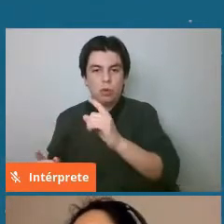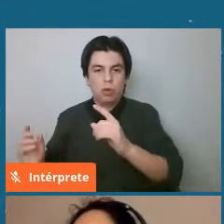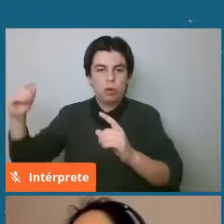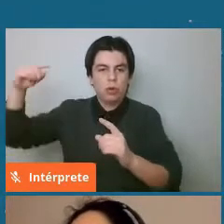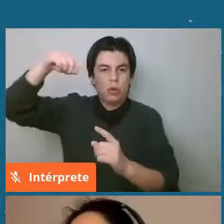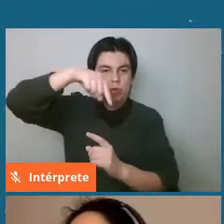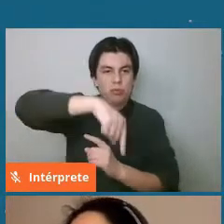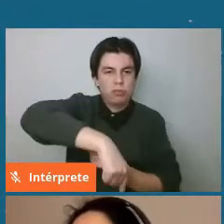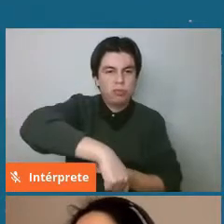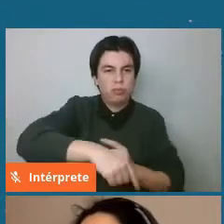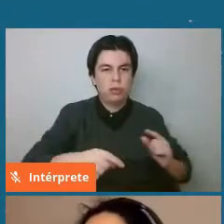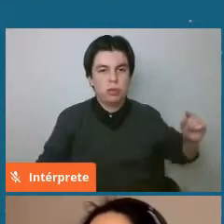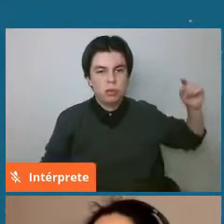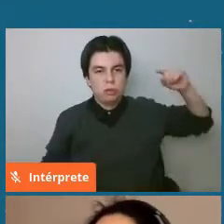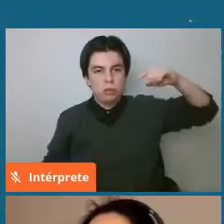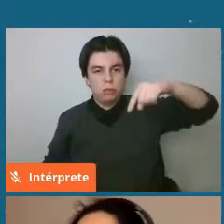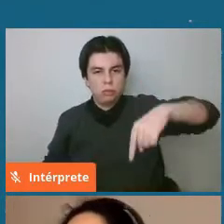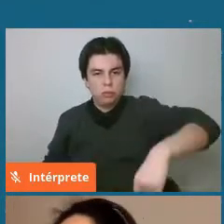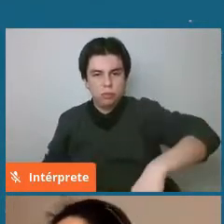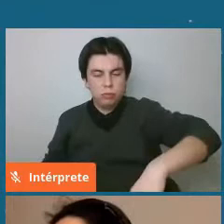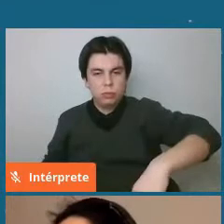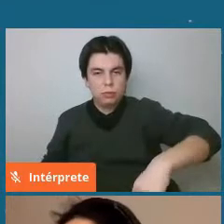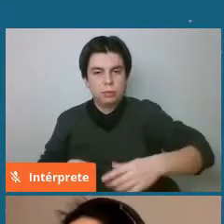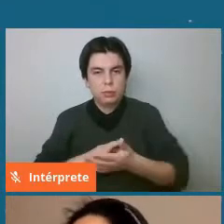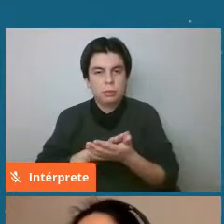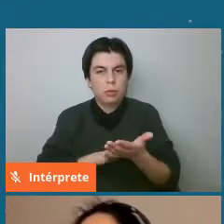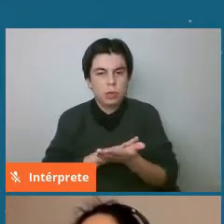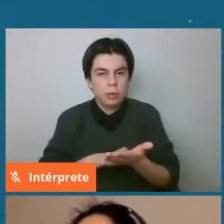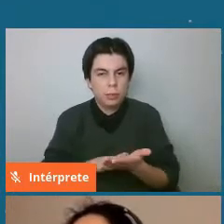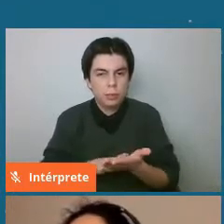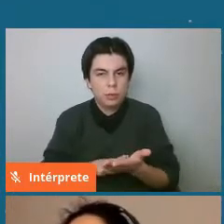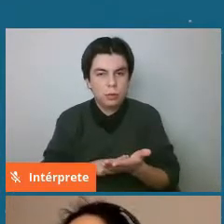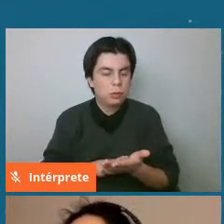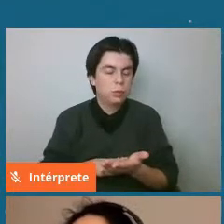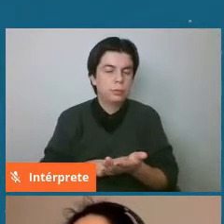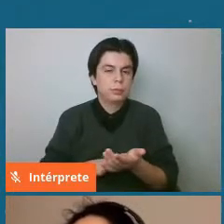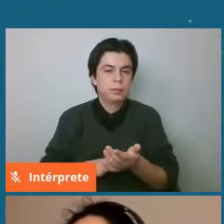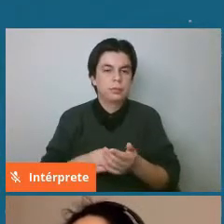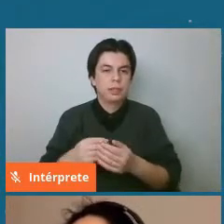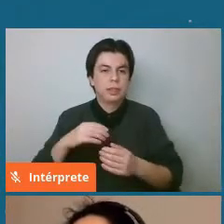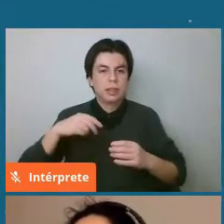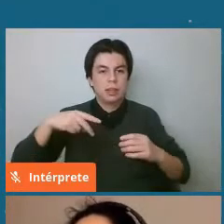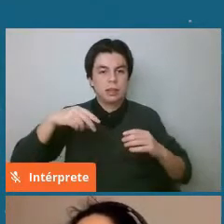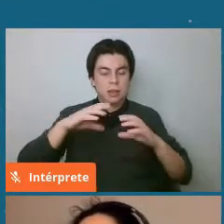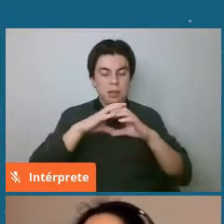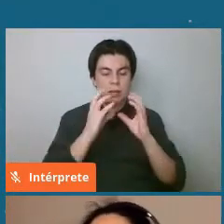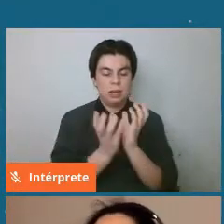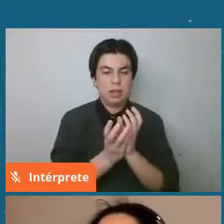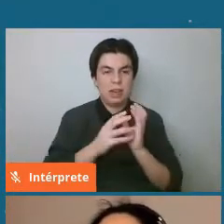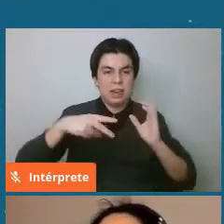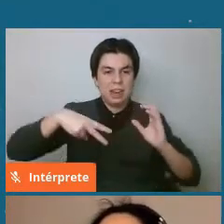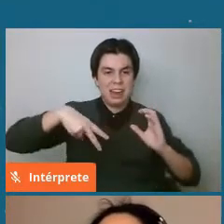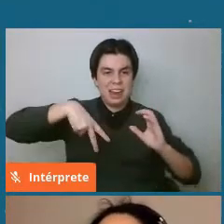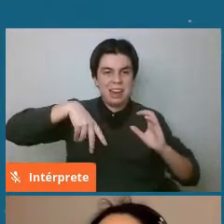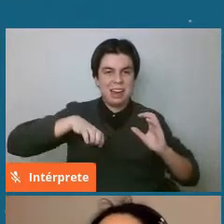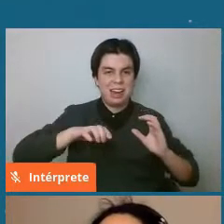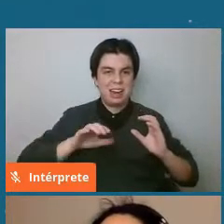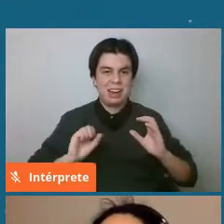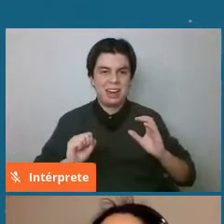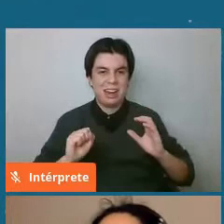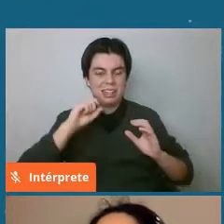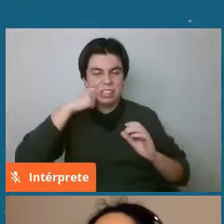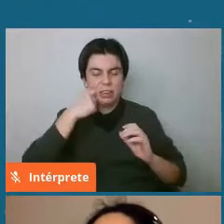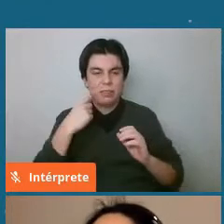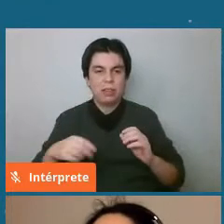las órbitas internas del Sistema Solar, como son los Near Earth Asteroids, o sea, asteroides